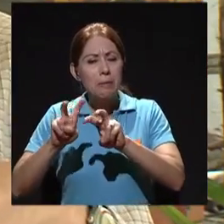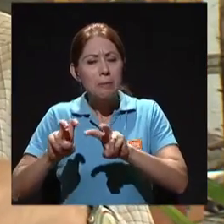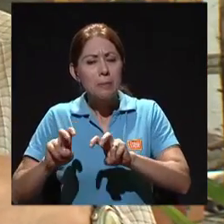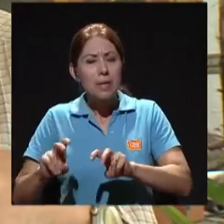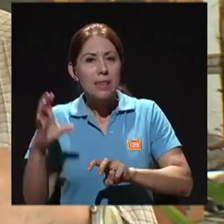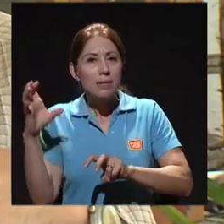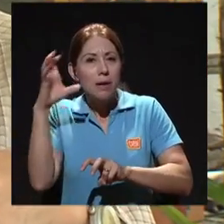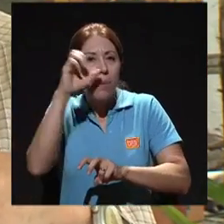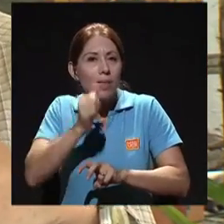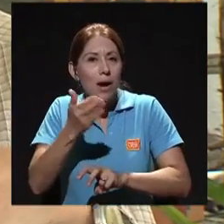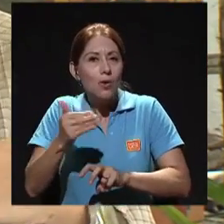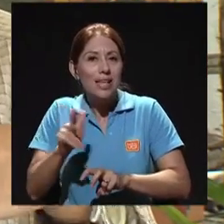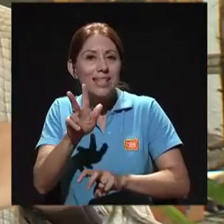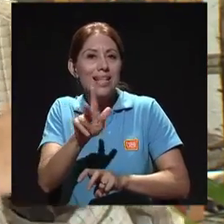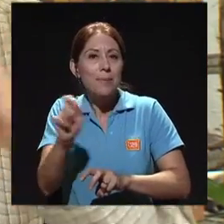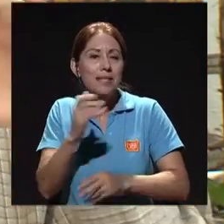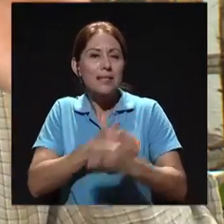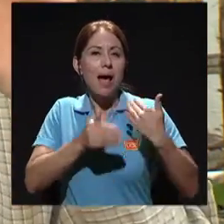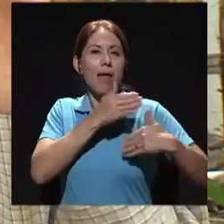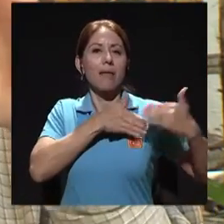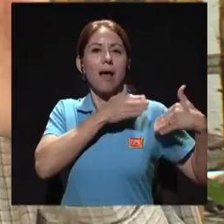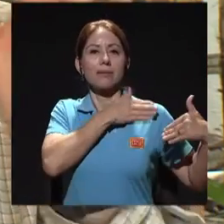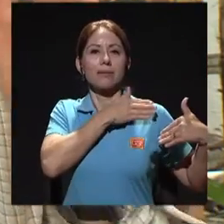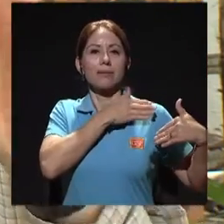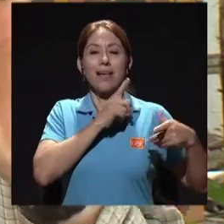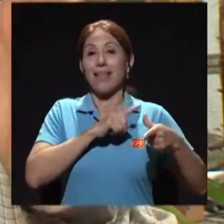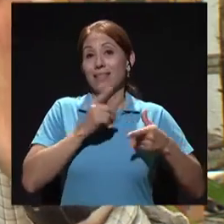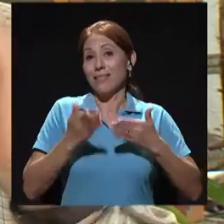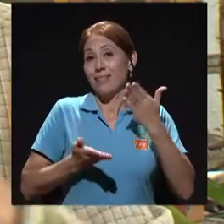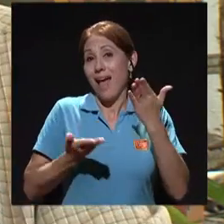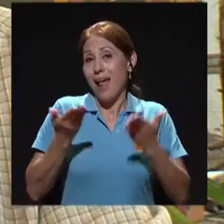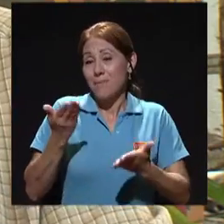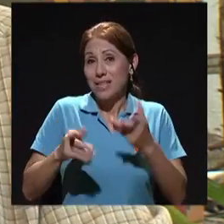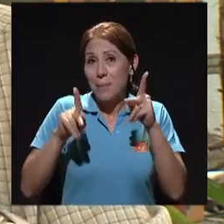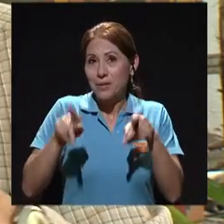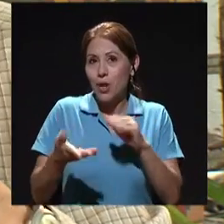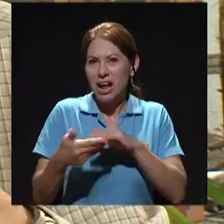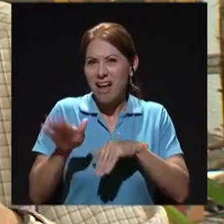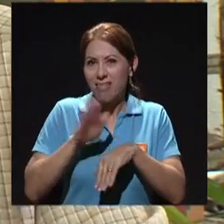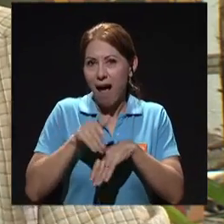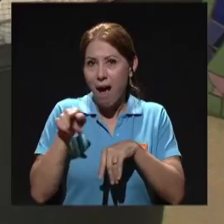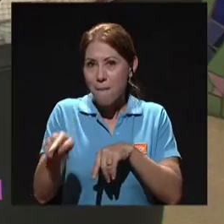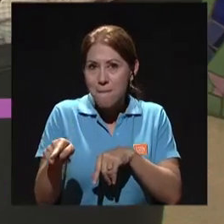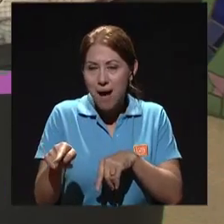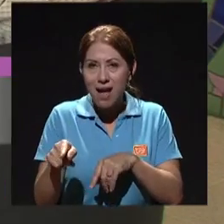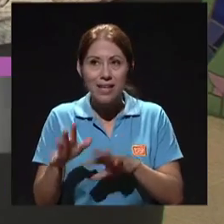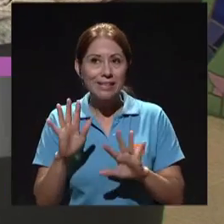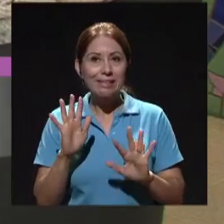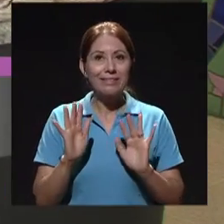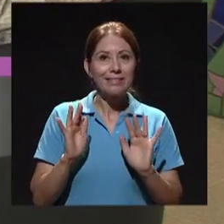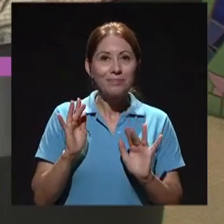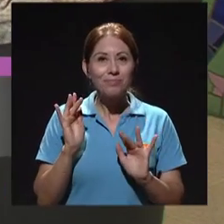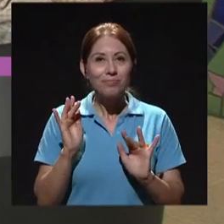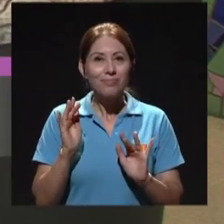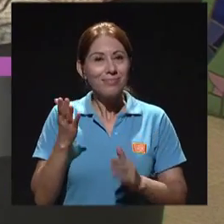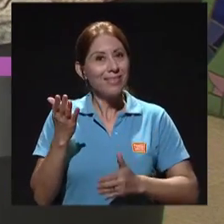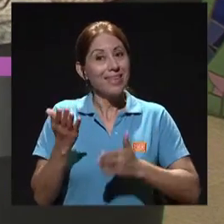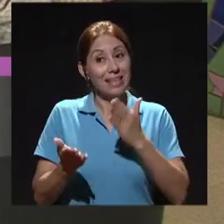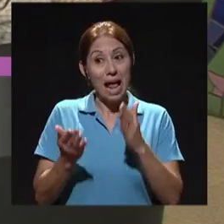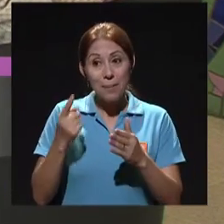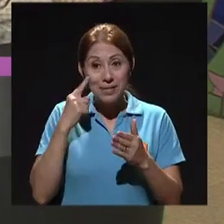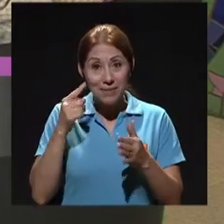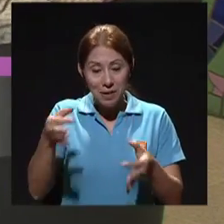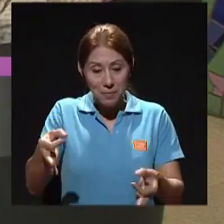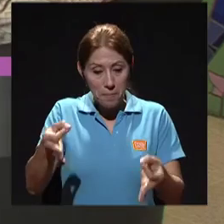atrás. Entonces, aunque la persona, ¿verdad?, juegue ahí de... Haga Haga trampa, exactamente. Puede ser que se haga con la